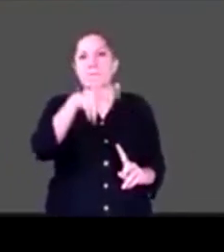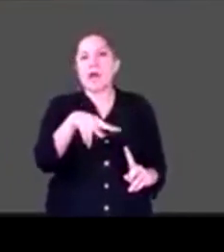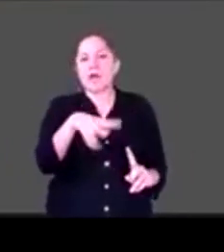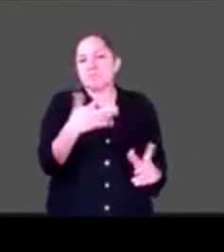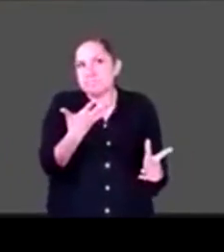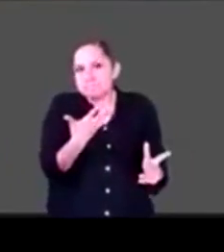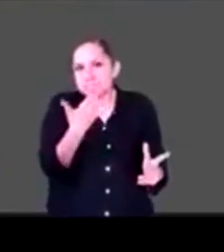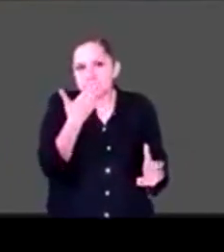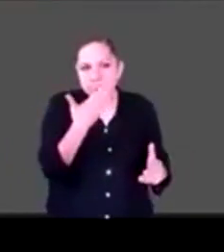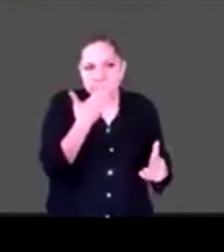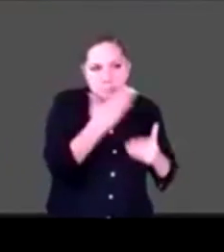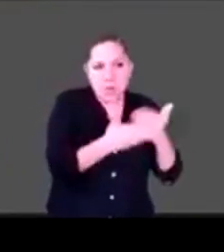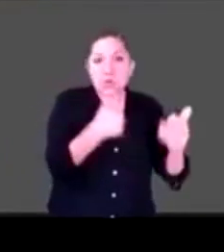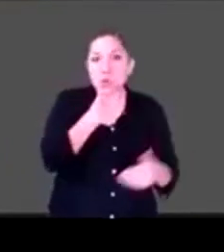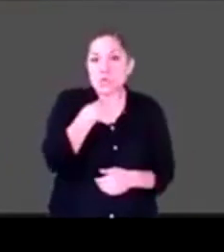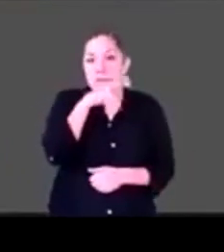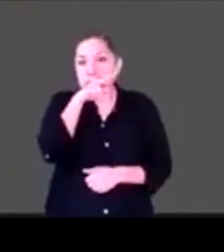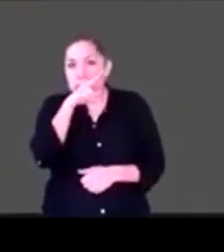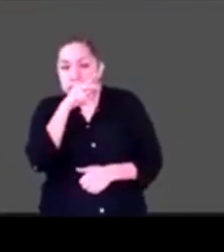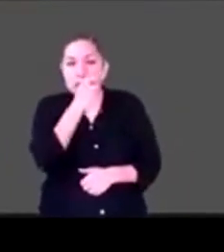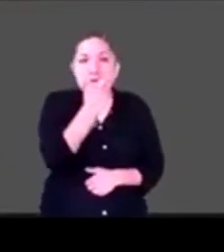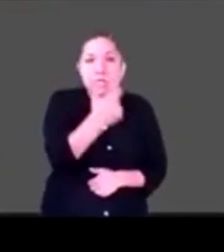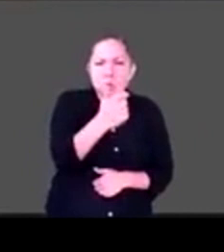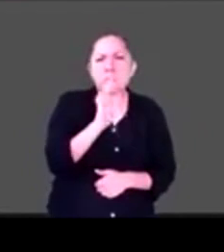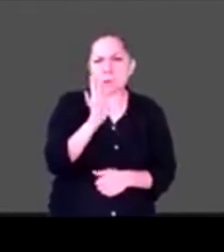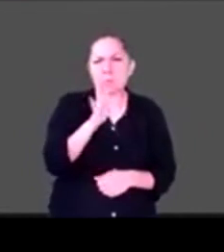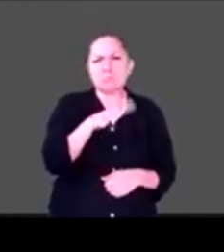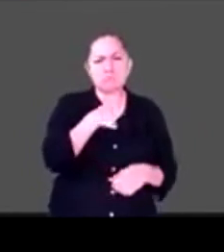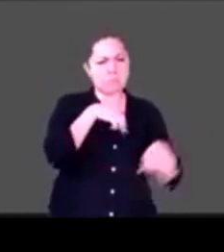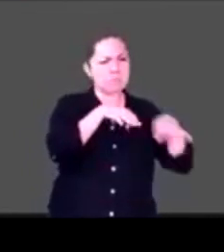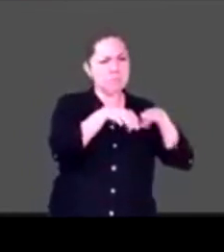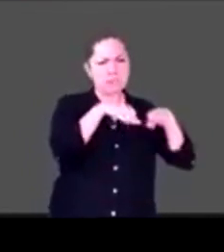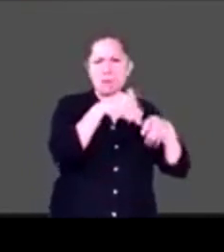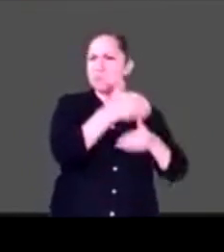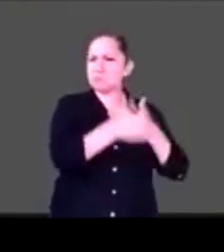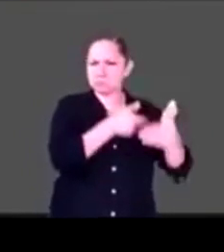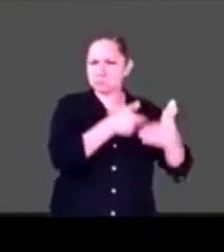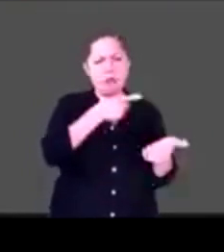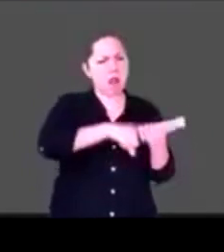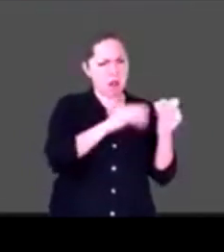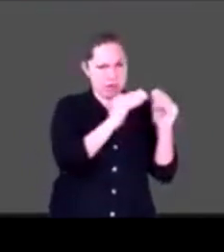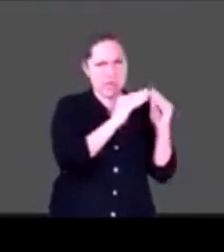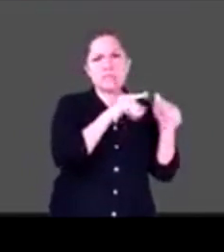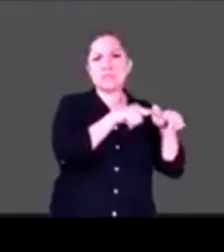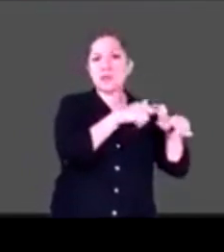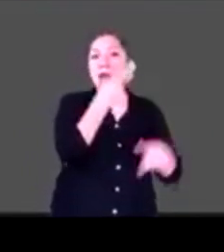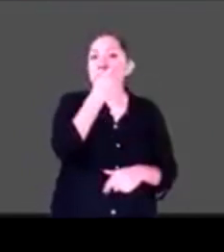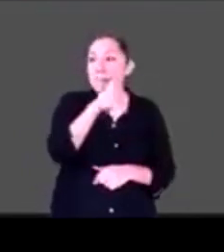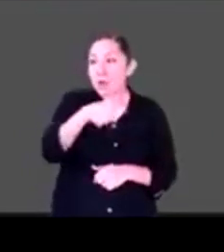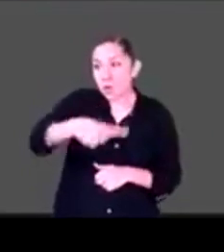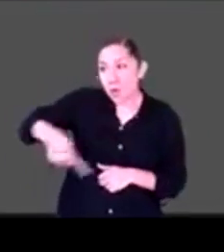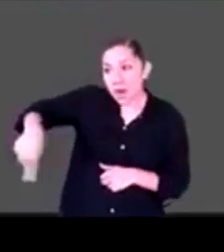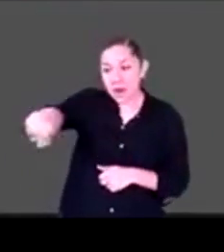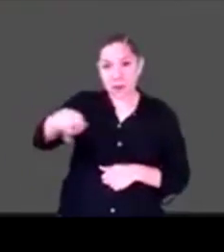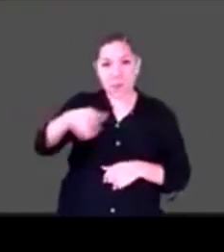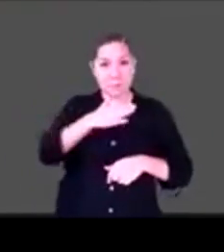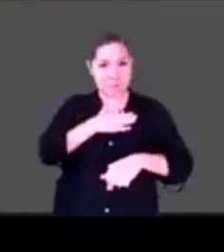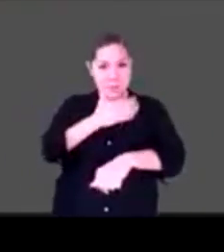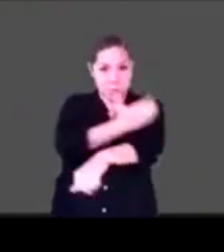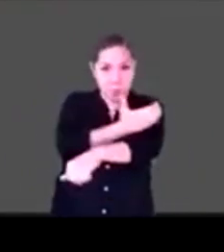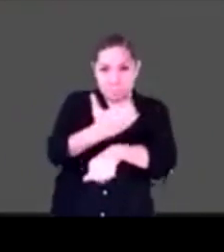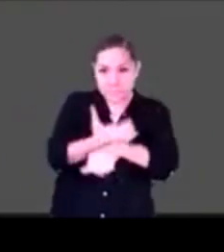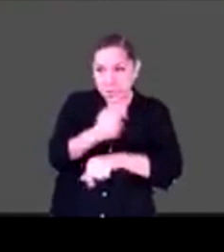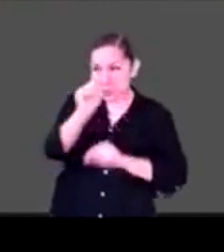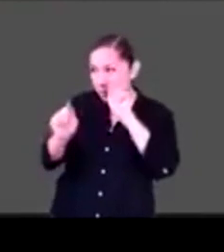Pero sí me pongo a pensar en todos aquellos compañeros, compañeras con discapacidad, pues que no tienen, que no cuentan con un salario